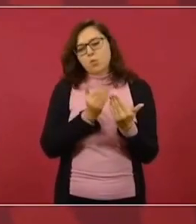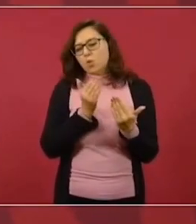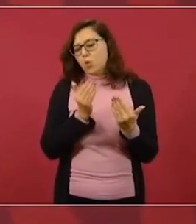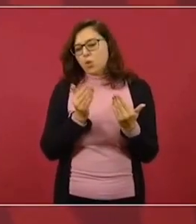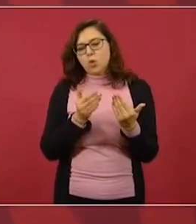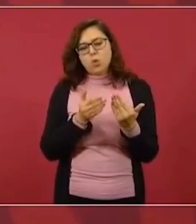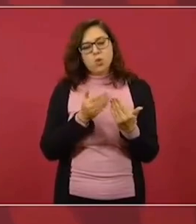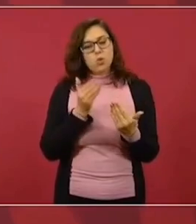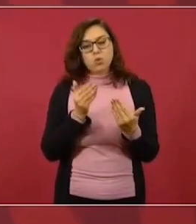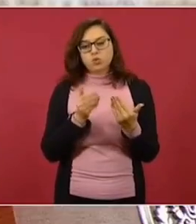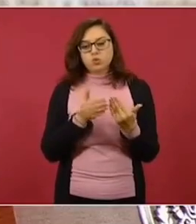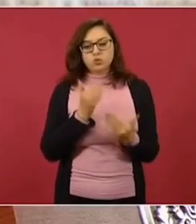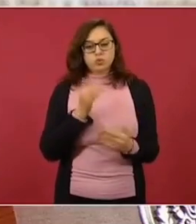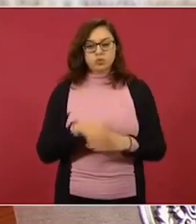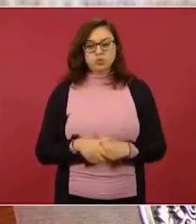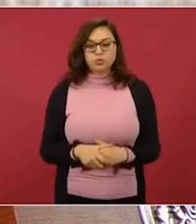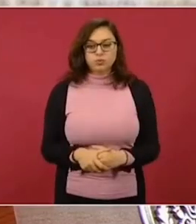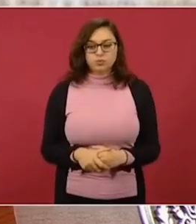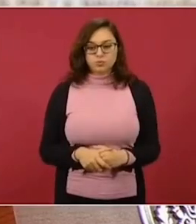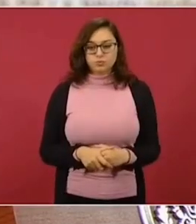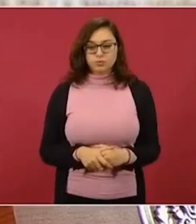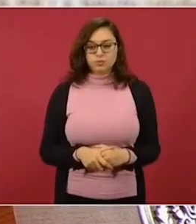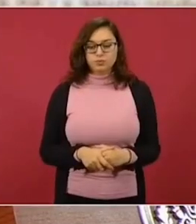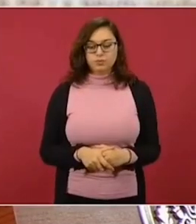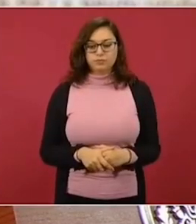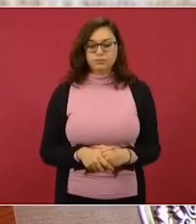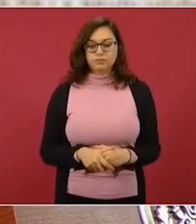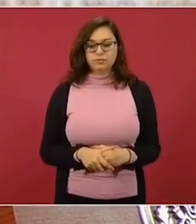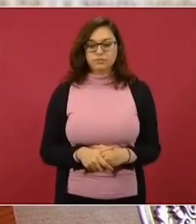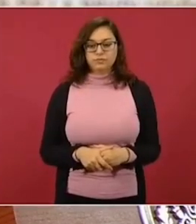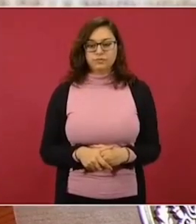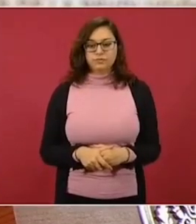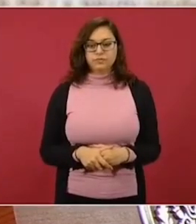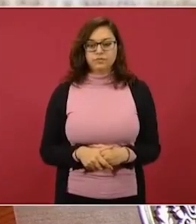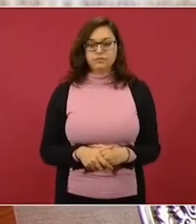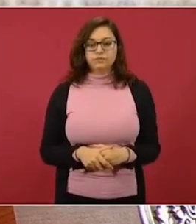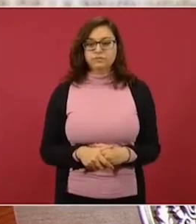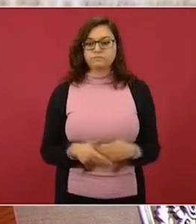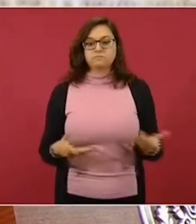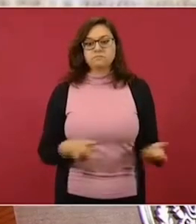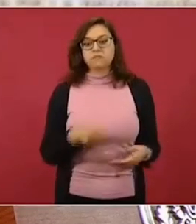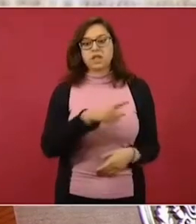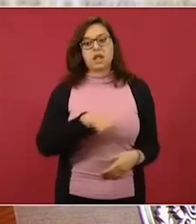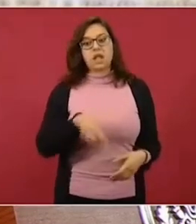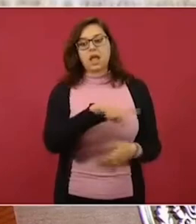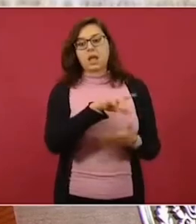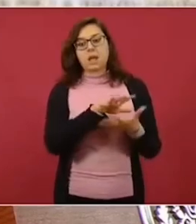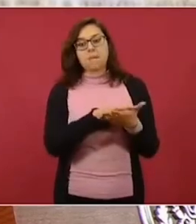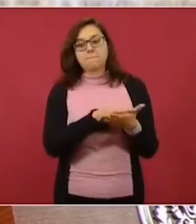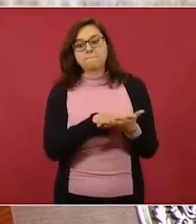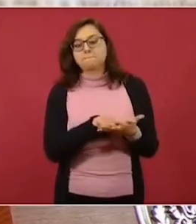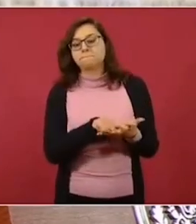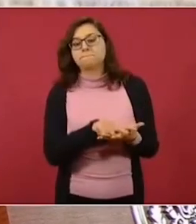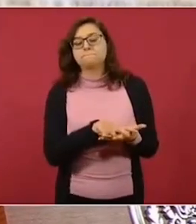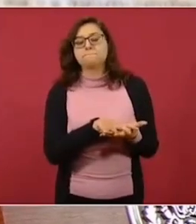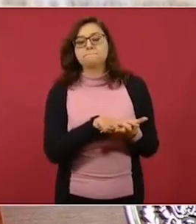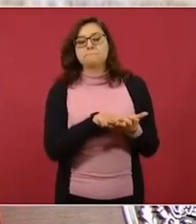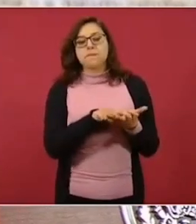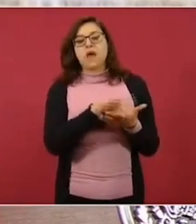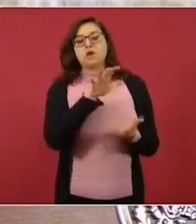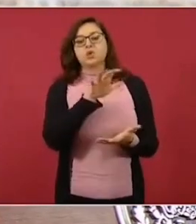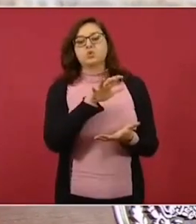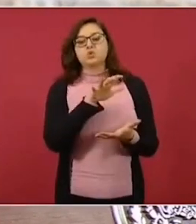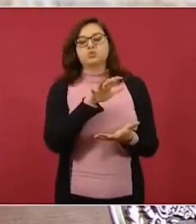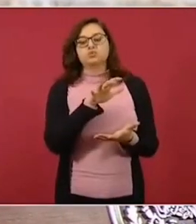Humanos, urgió al Gobierno de México para reconocer la enorme crisis de violencia que